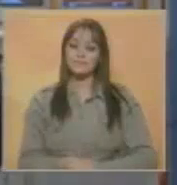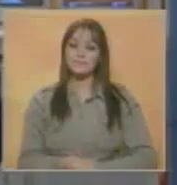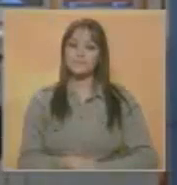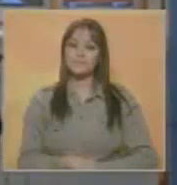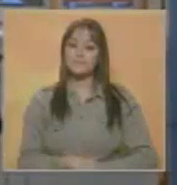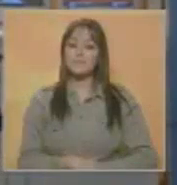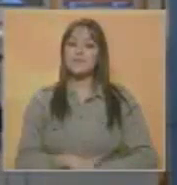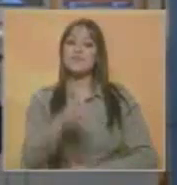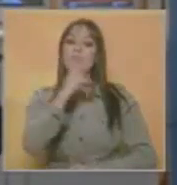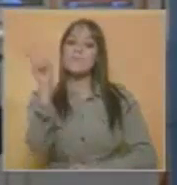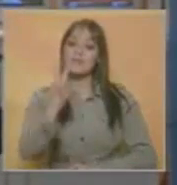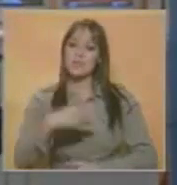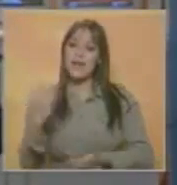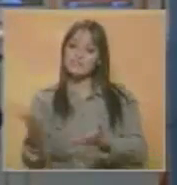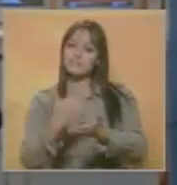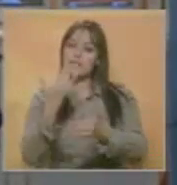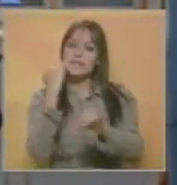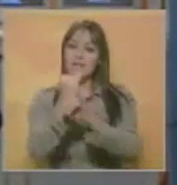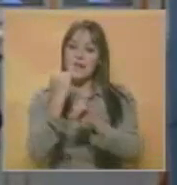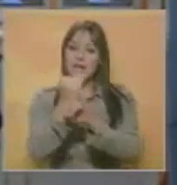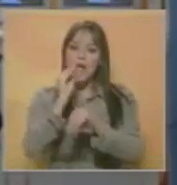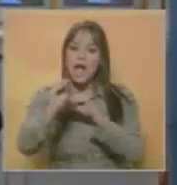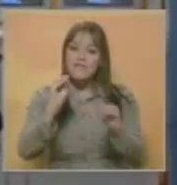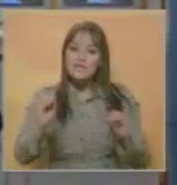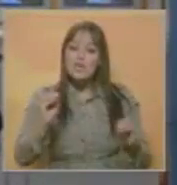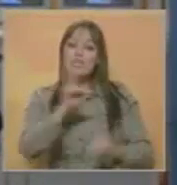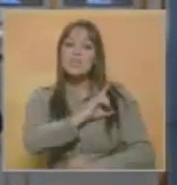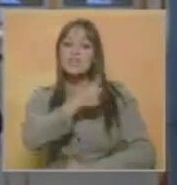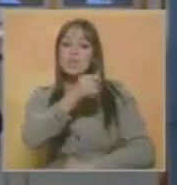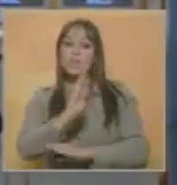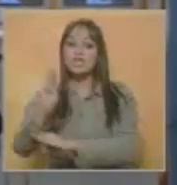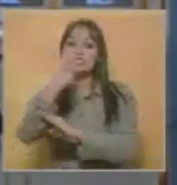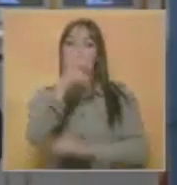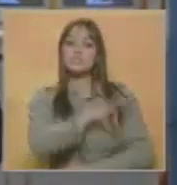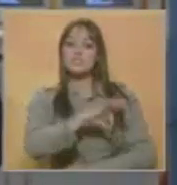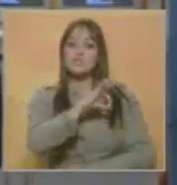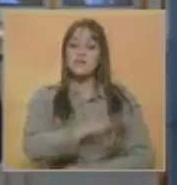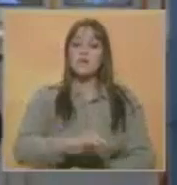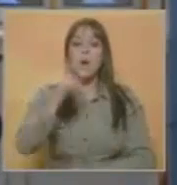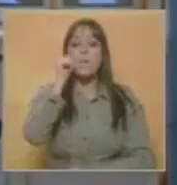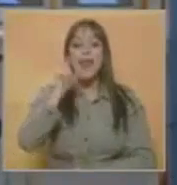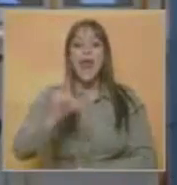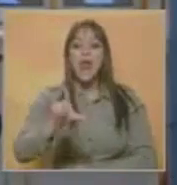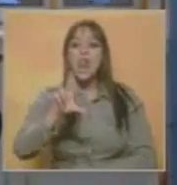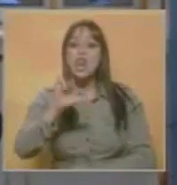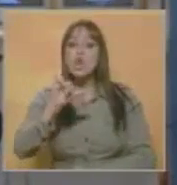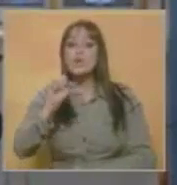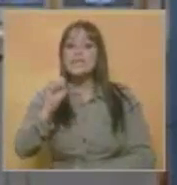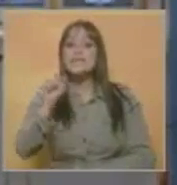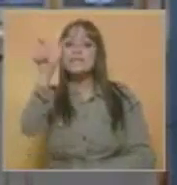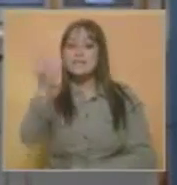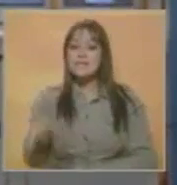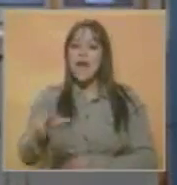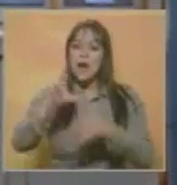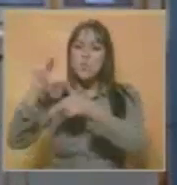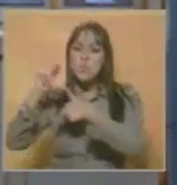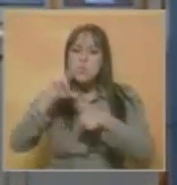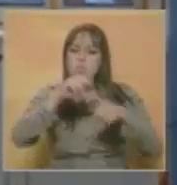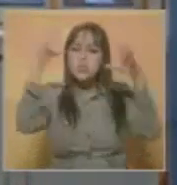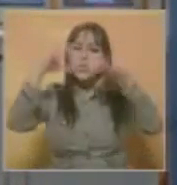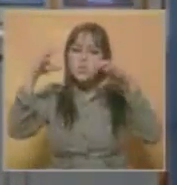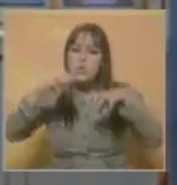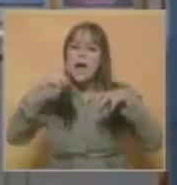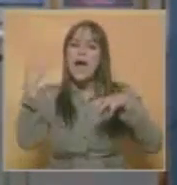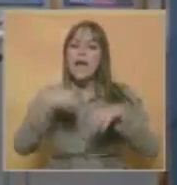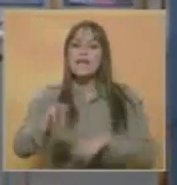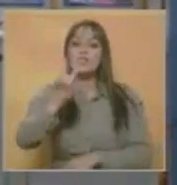Diario crítico de Venezuela en su página web informó que el director de protección civil Luis Díaz Curbelo informó que la tormenta tropical Ernesto se encuentra